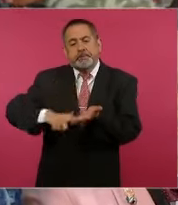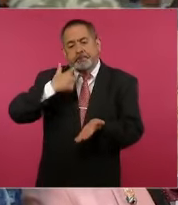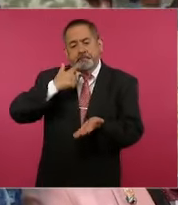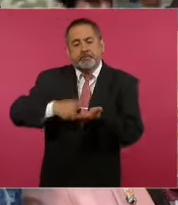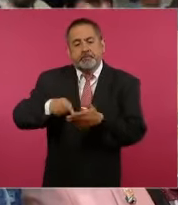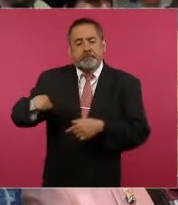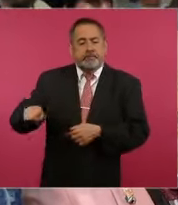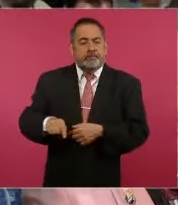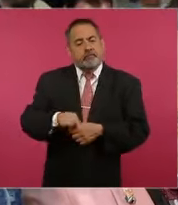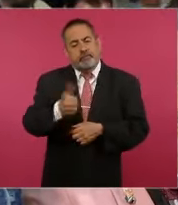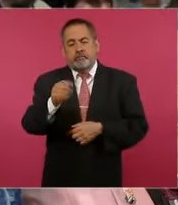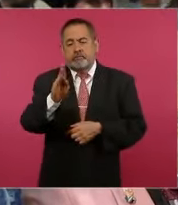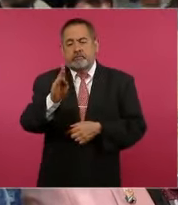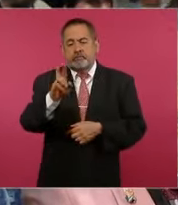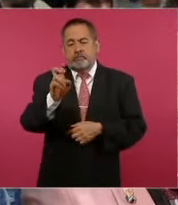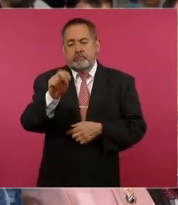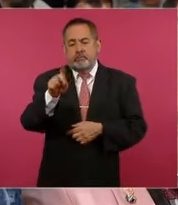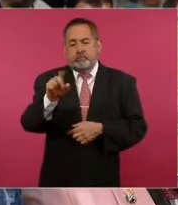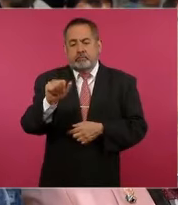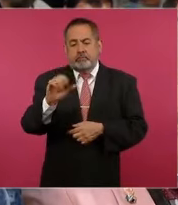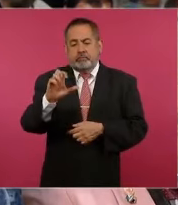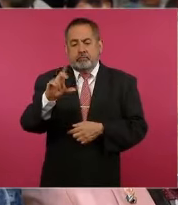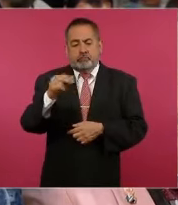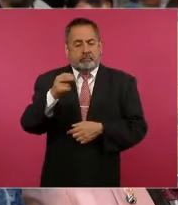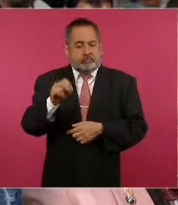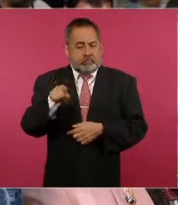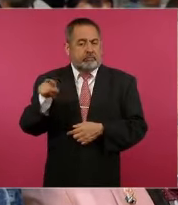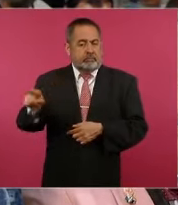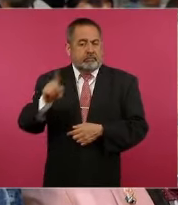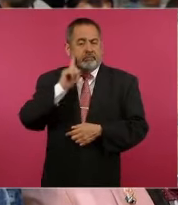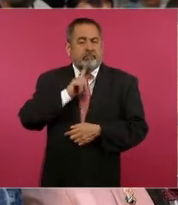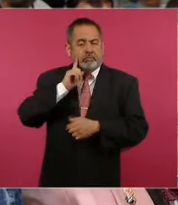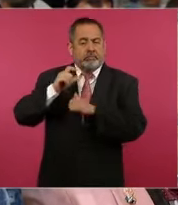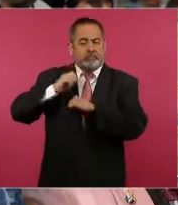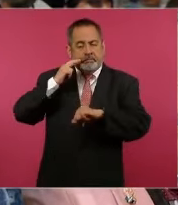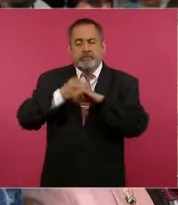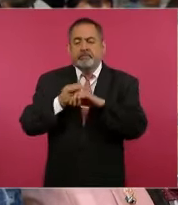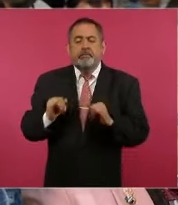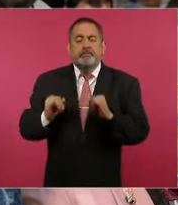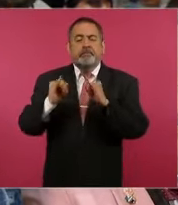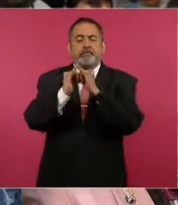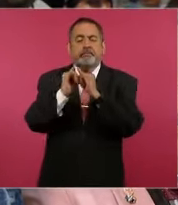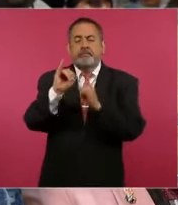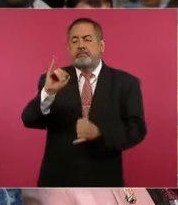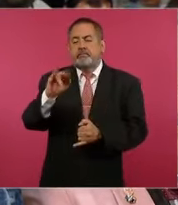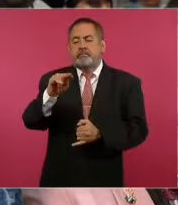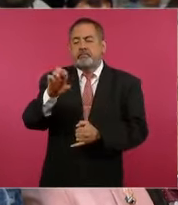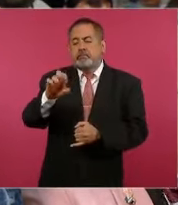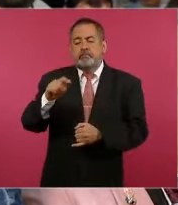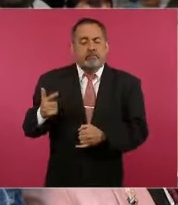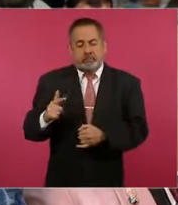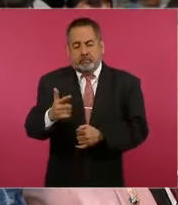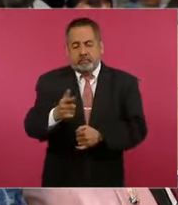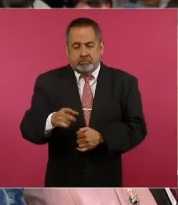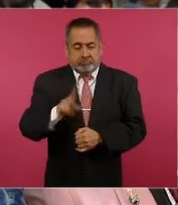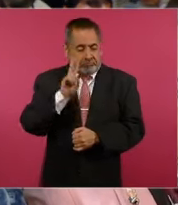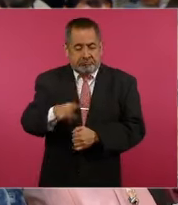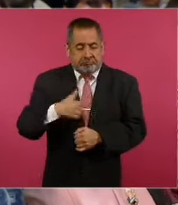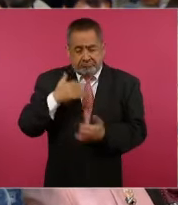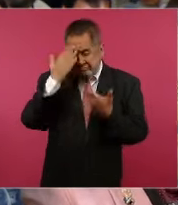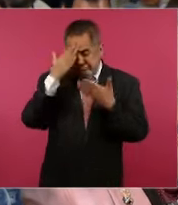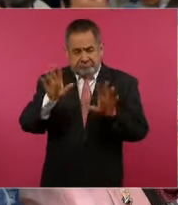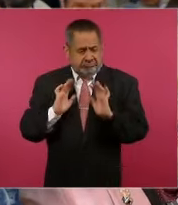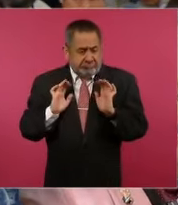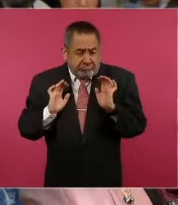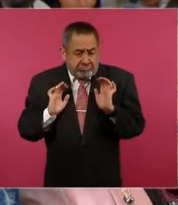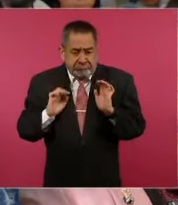Brenda Canchola, del Instituto Electoral del Estado de Guanajuato, pues dijo que desconocía por qué la